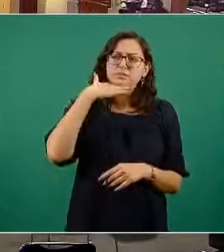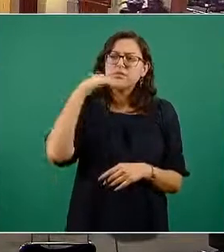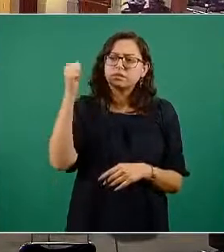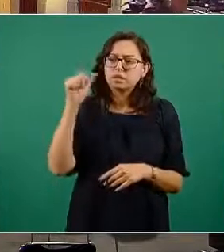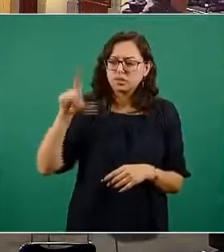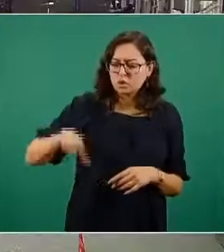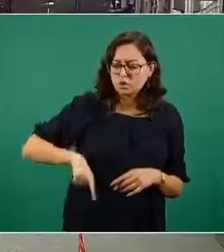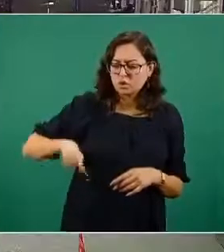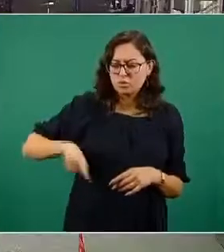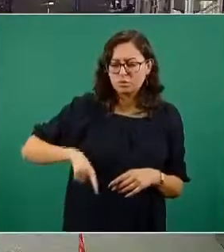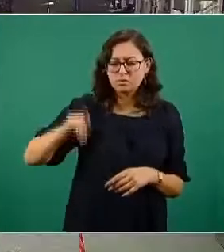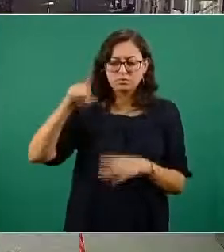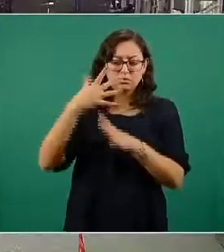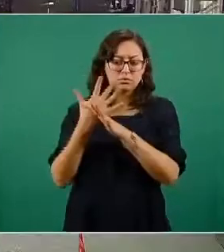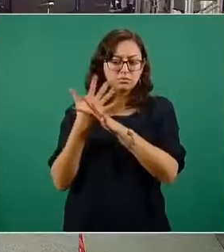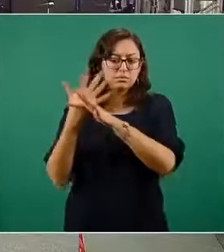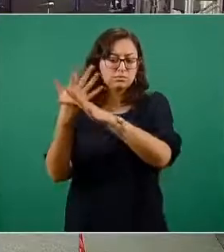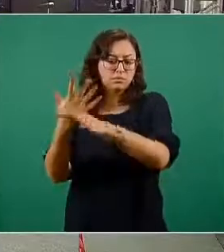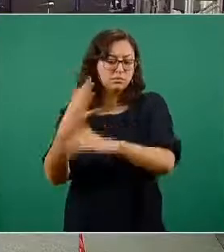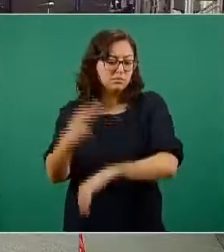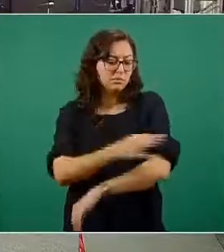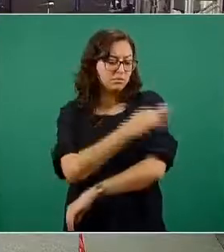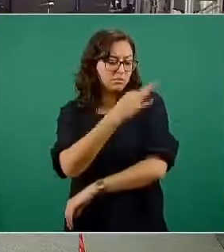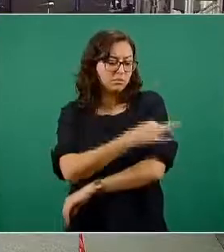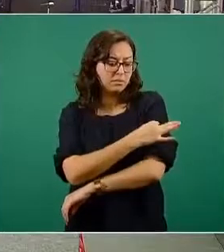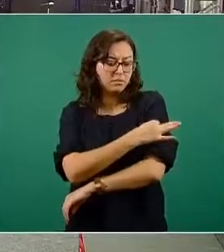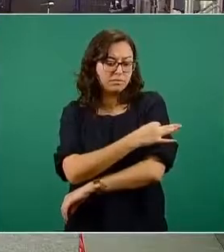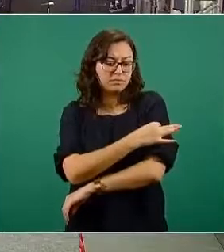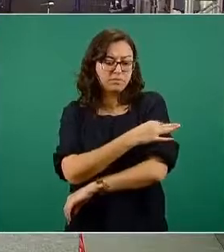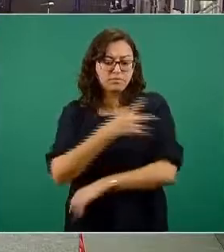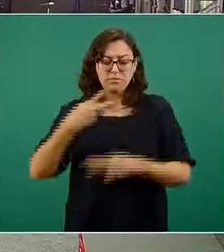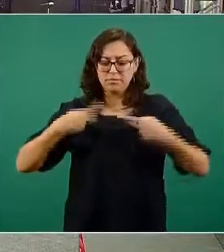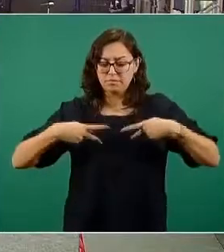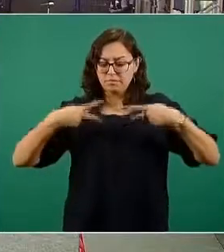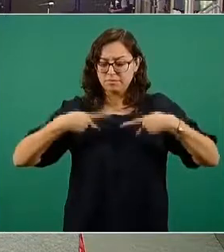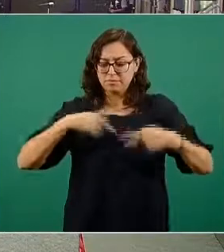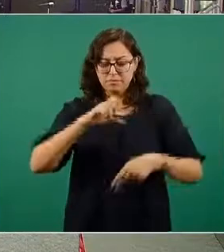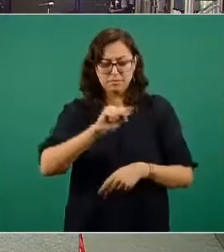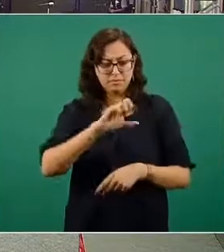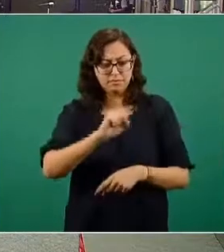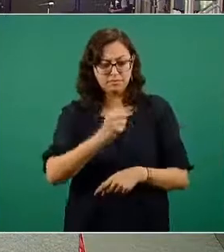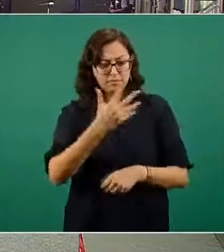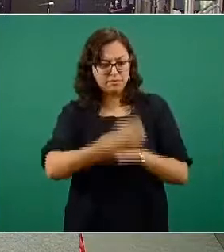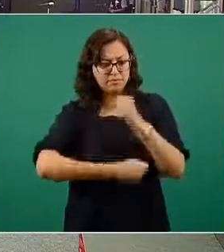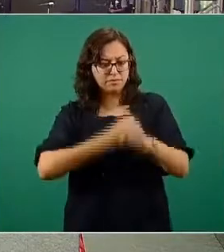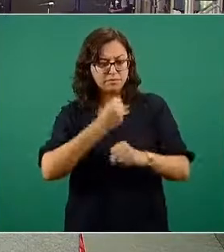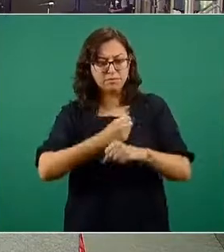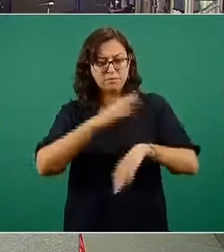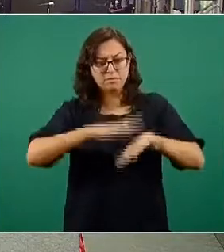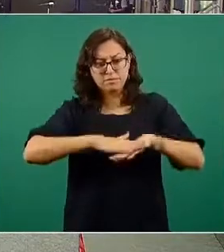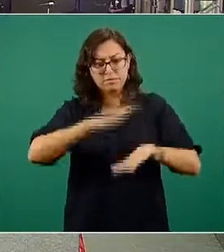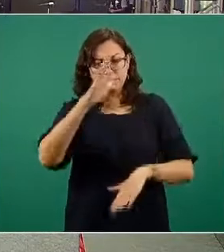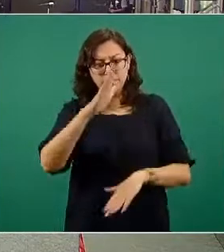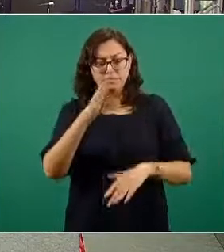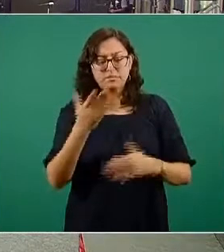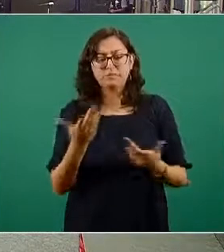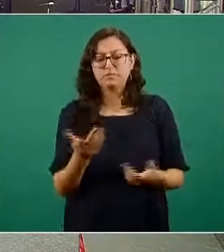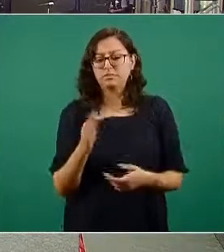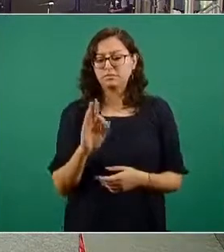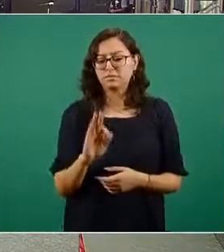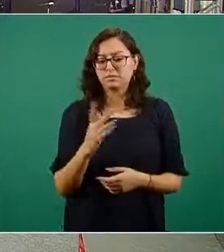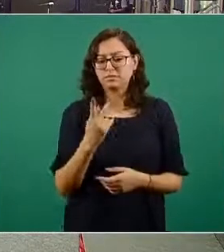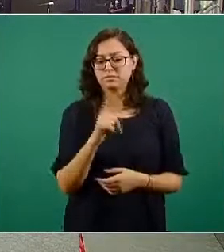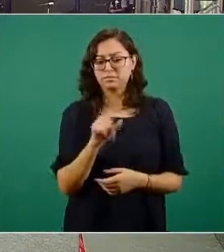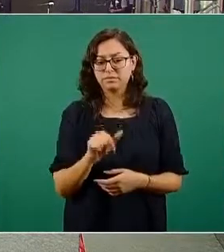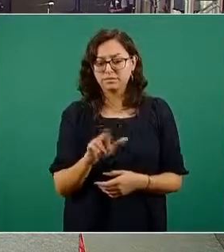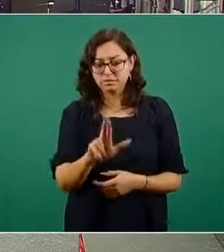suspendía la aplicación de vacunas a personas mayores de 65 años de las vacunas Pfizer debido